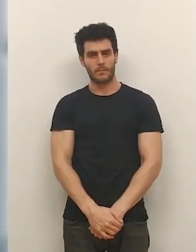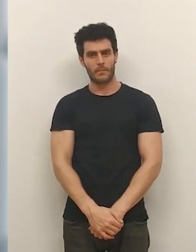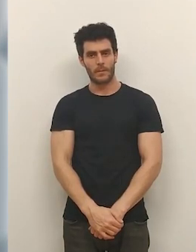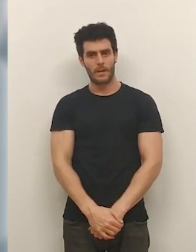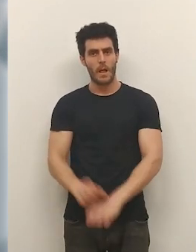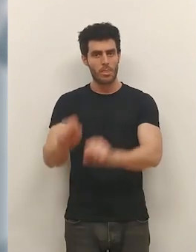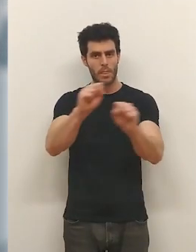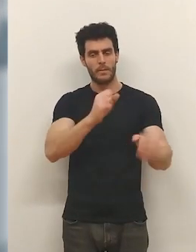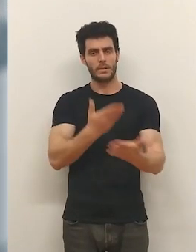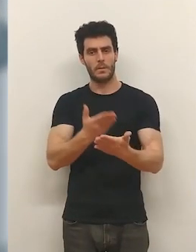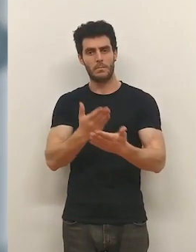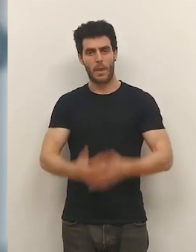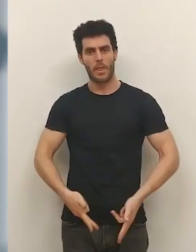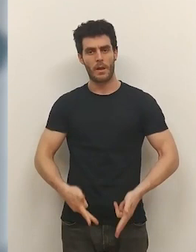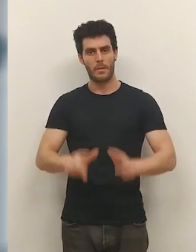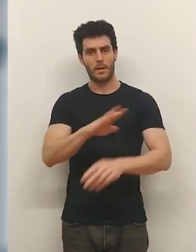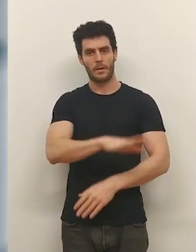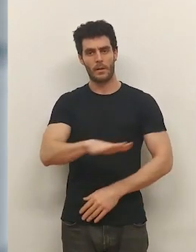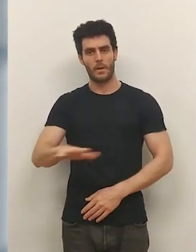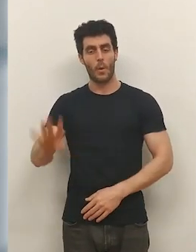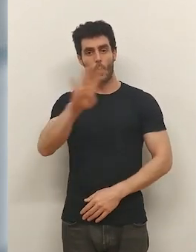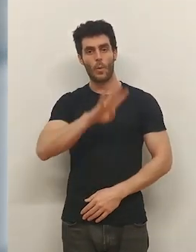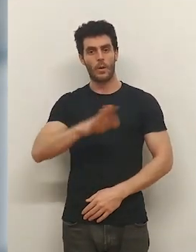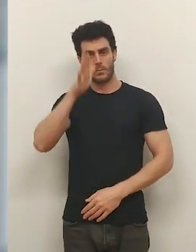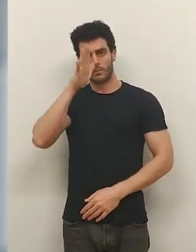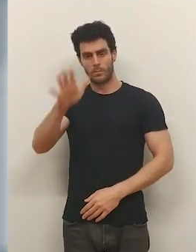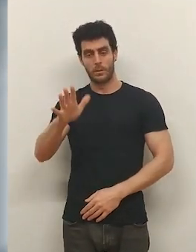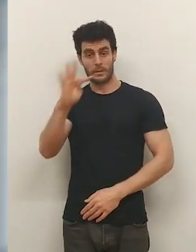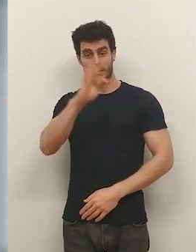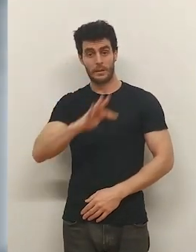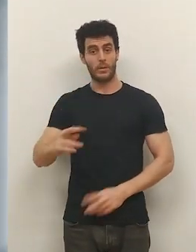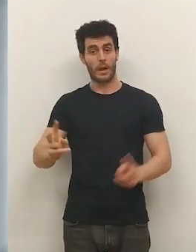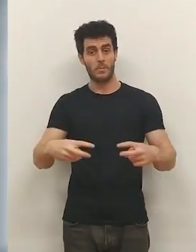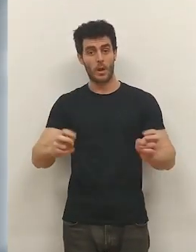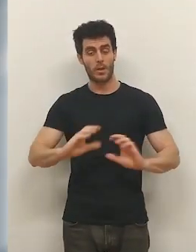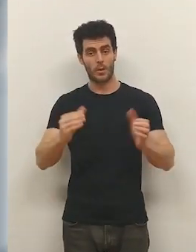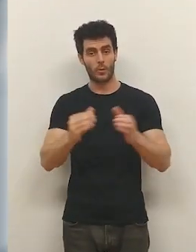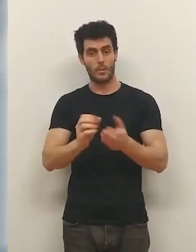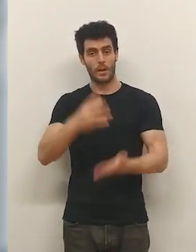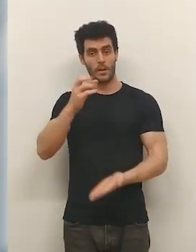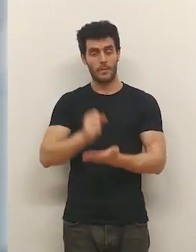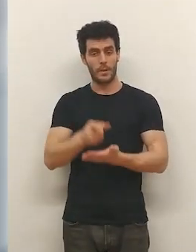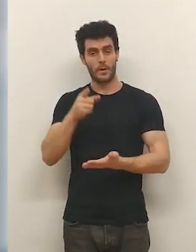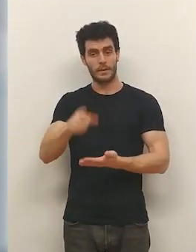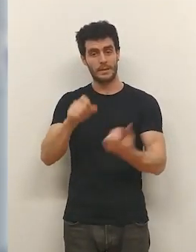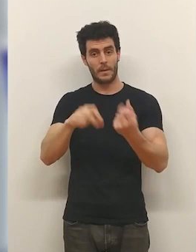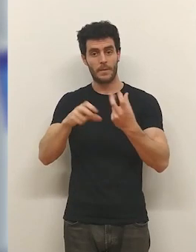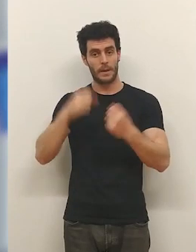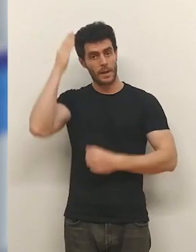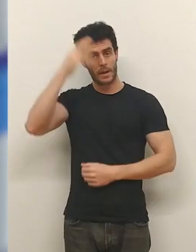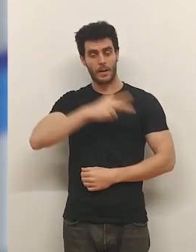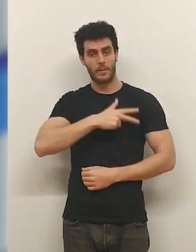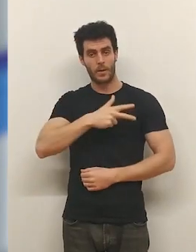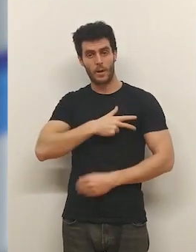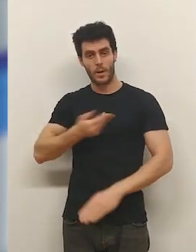La defensa solicita la puesta en libertad de los cuatro menores... ...acusados de una presunta violación grupal... ...en este edificio de Avenida de Navarra.